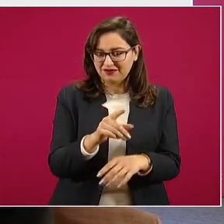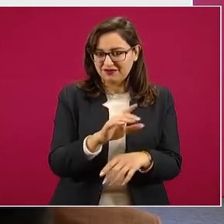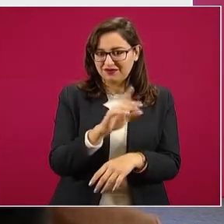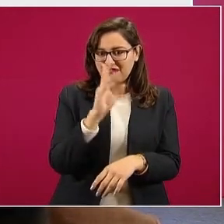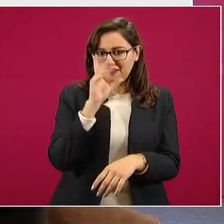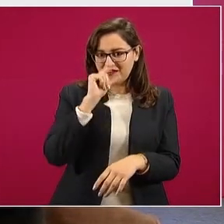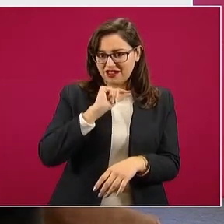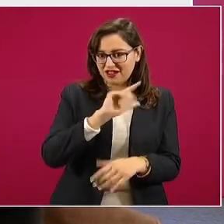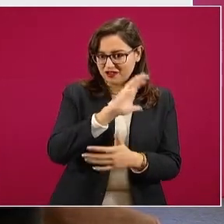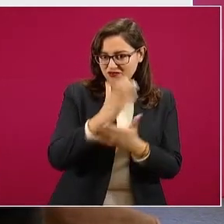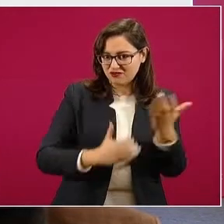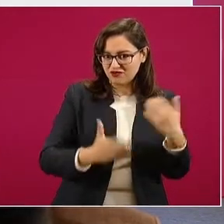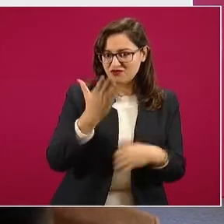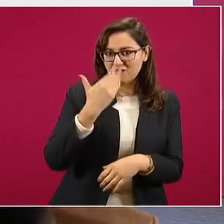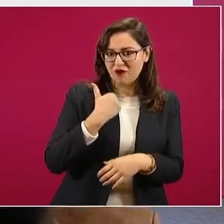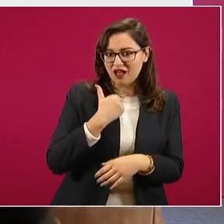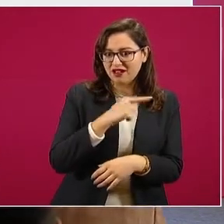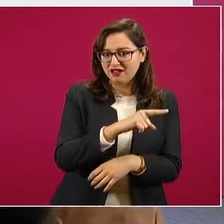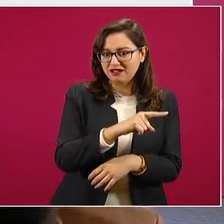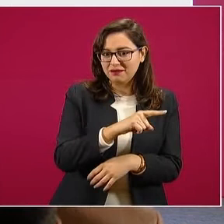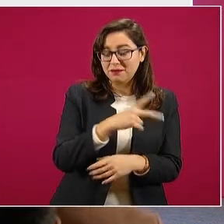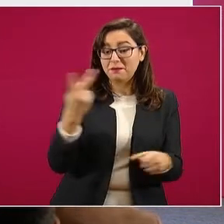Entonces, todo lo que ganamos